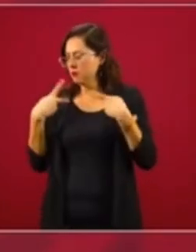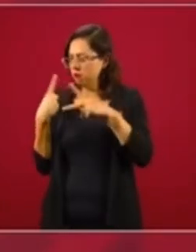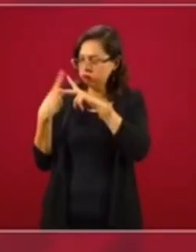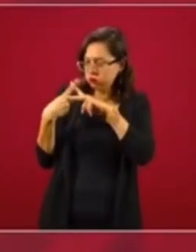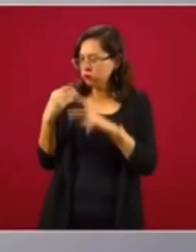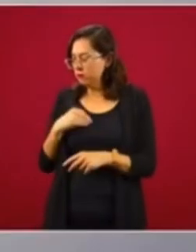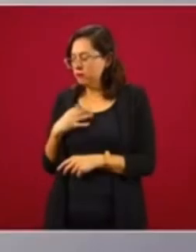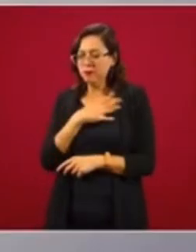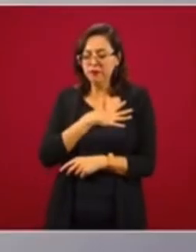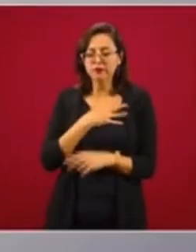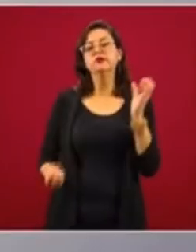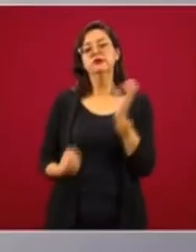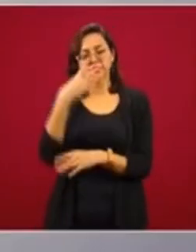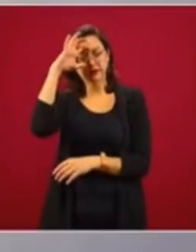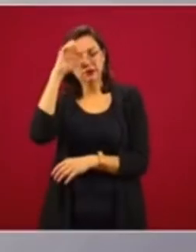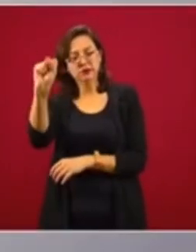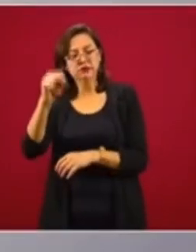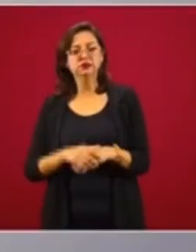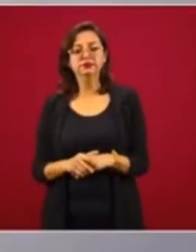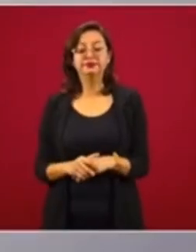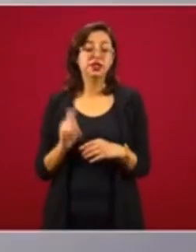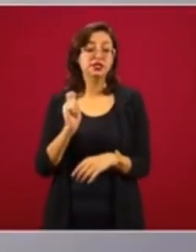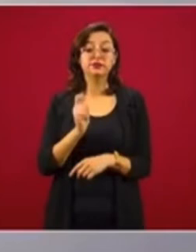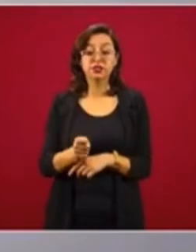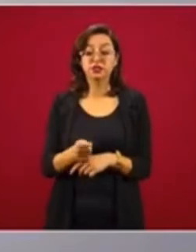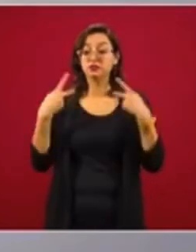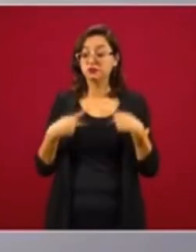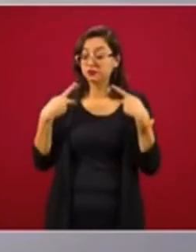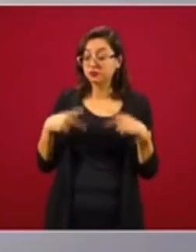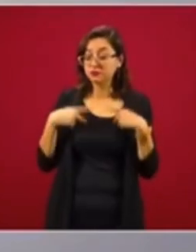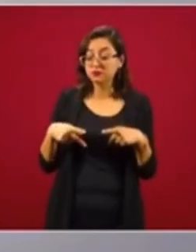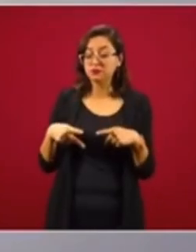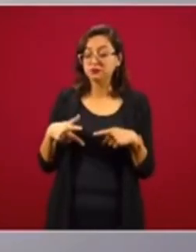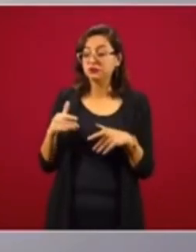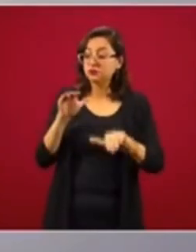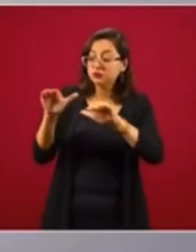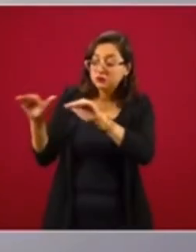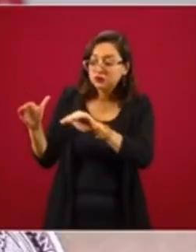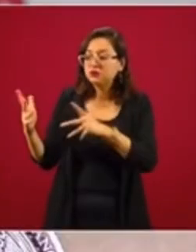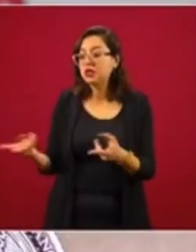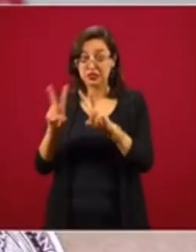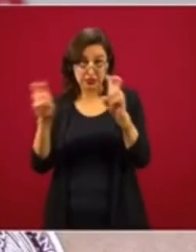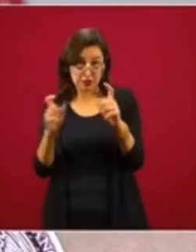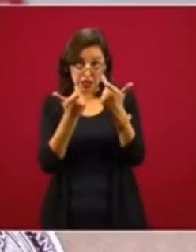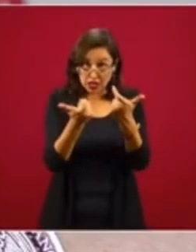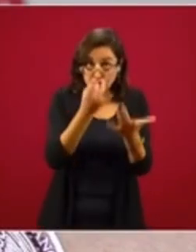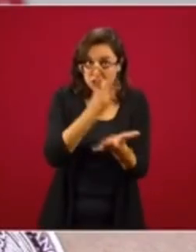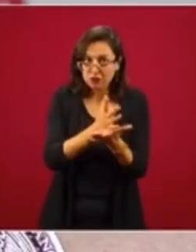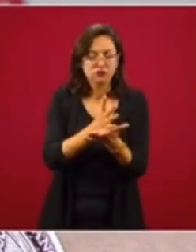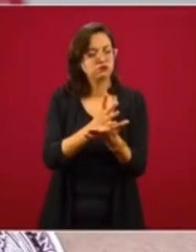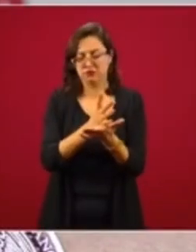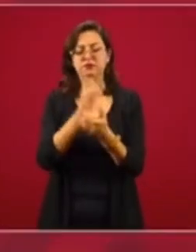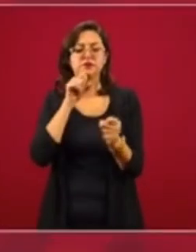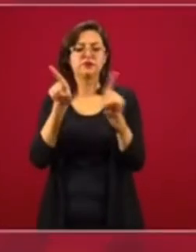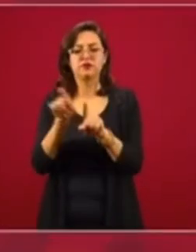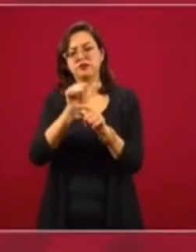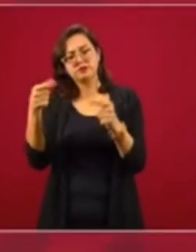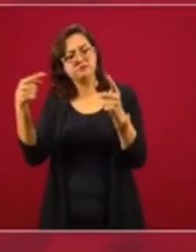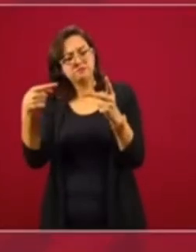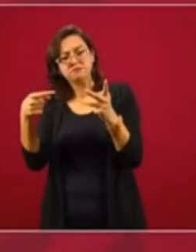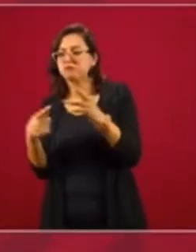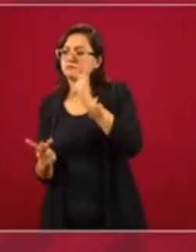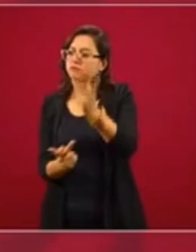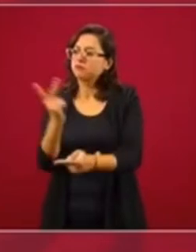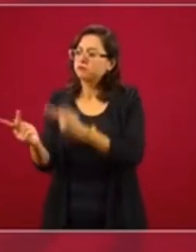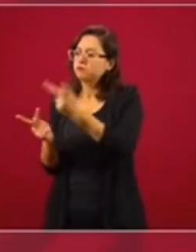nuevo parámetro. Vamos a preguntar a la gente sobre no sólo la cuestión material, sino sobre otros factores. O